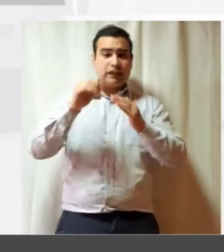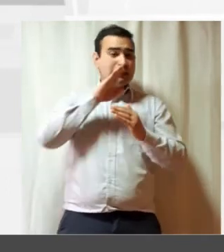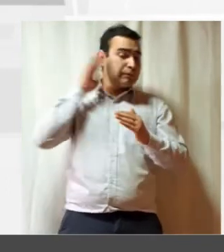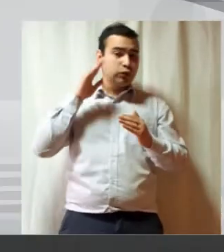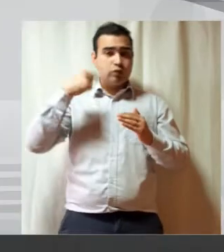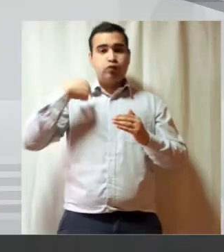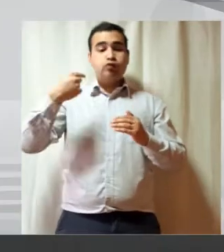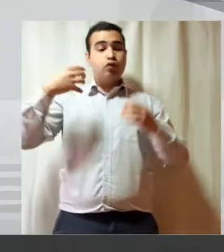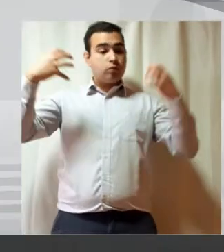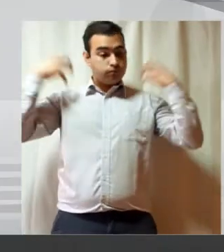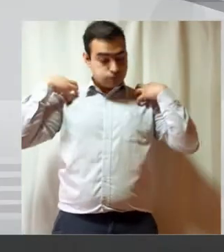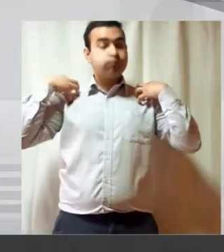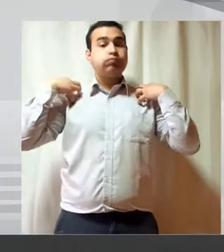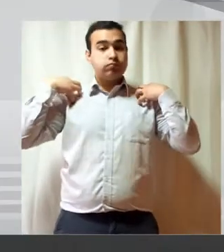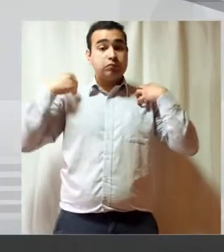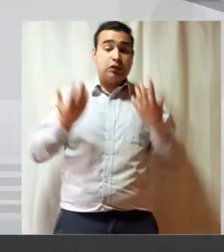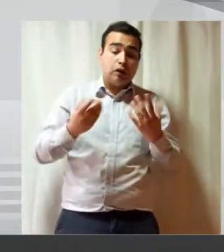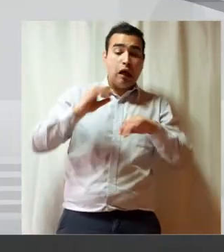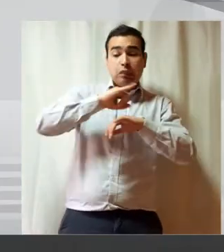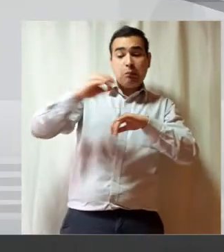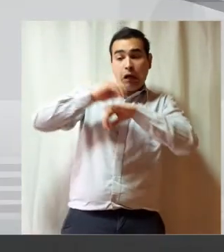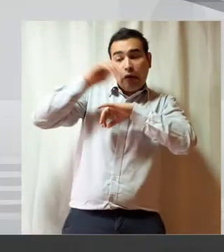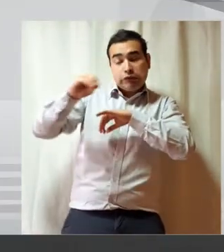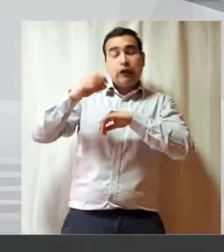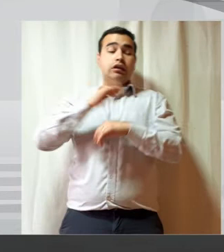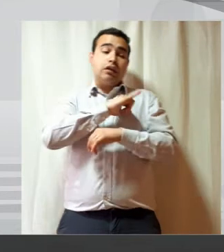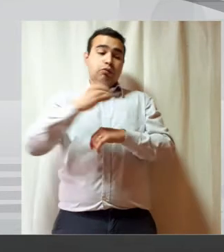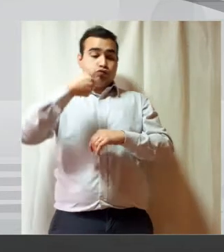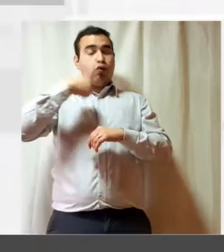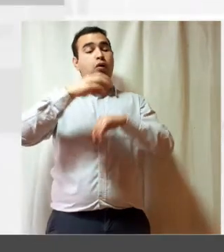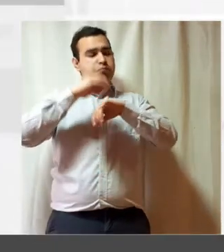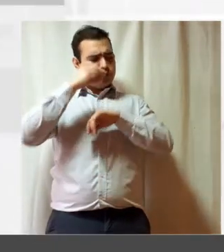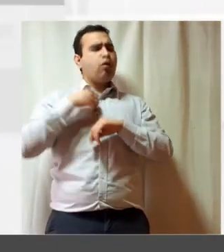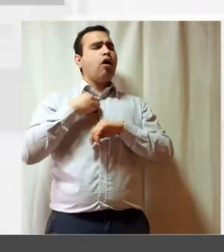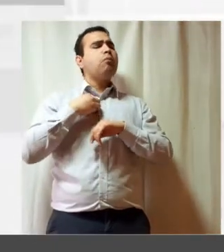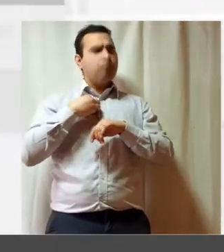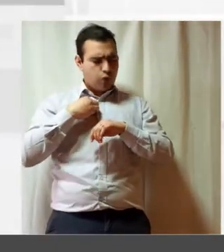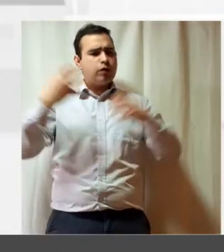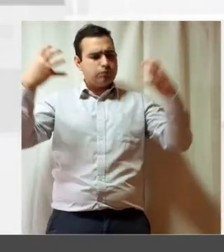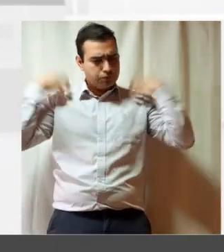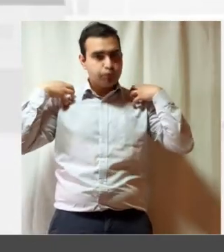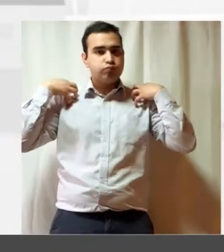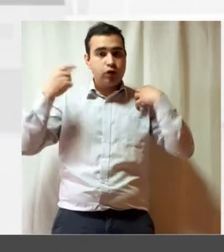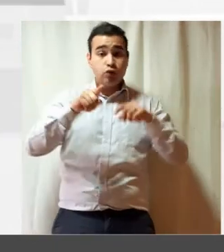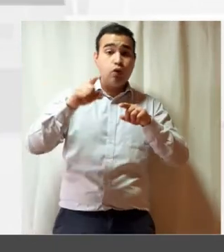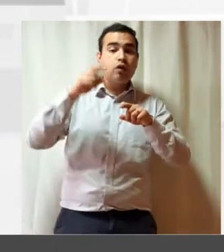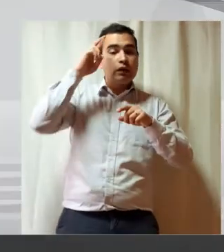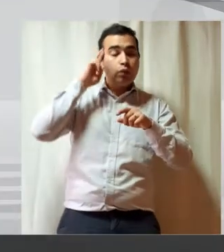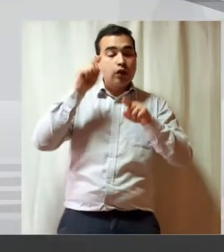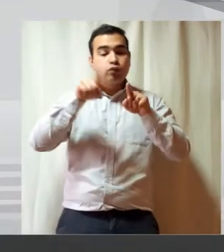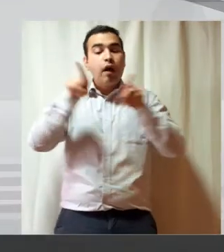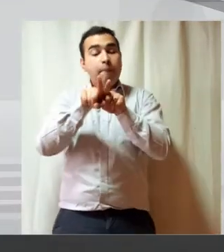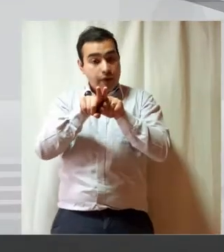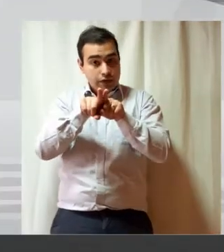yo presente Yo me encargo Y si no estoy Tú me puedes avisar después para encargarme Recuerda que tú eres la